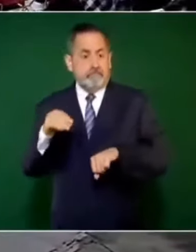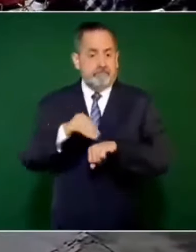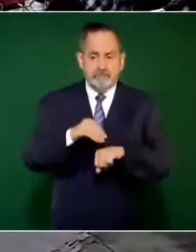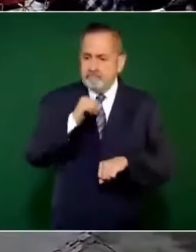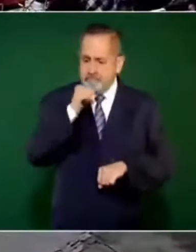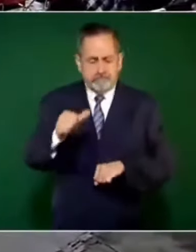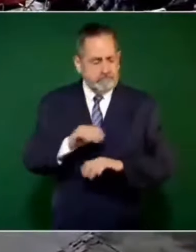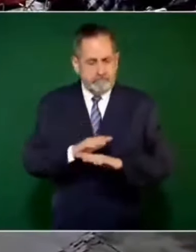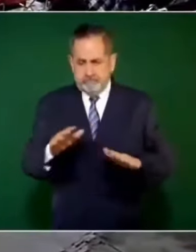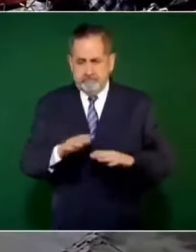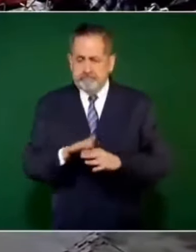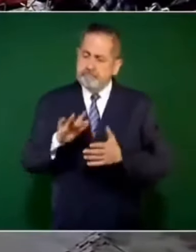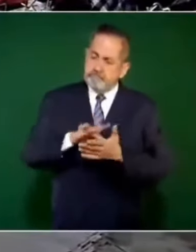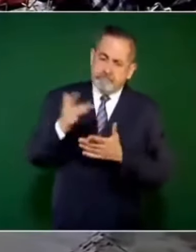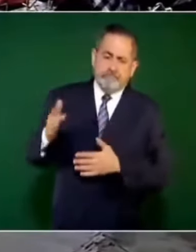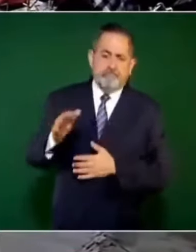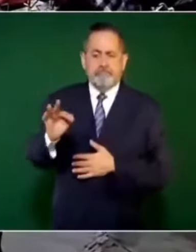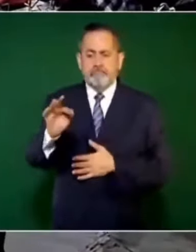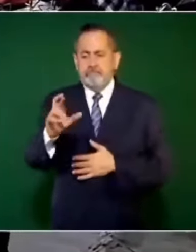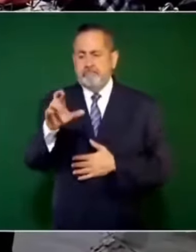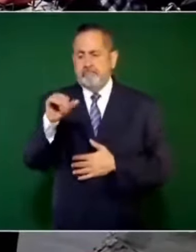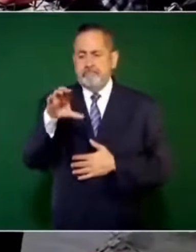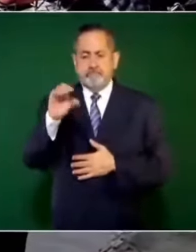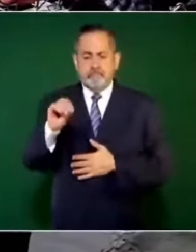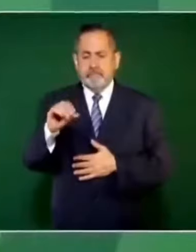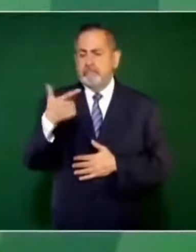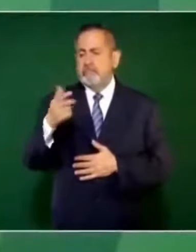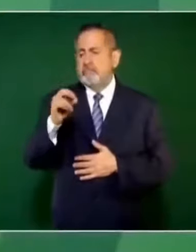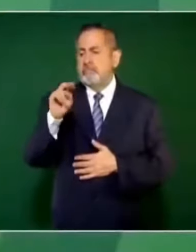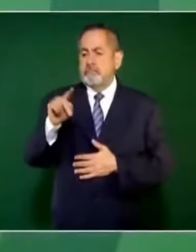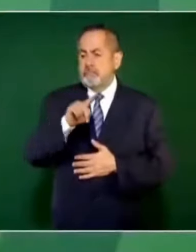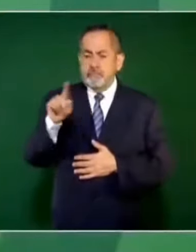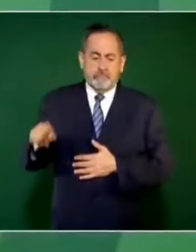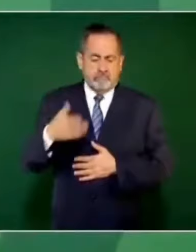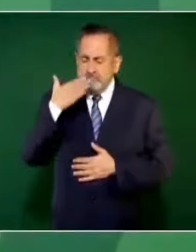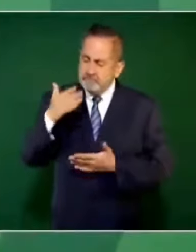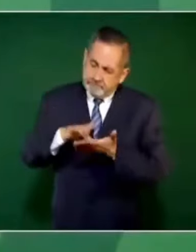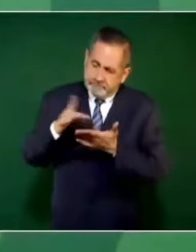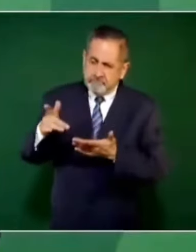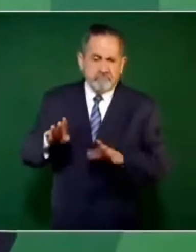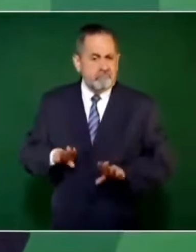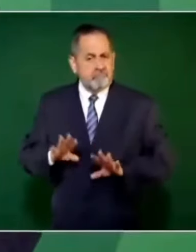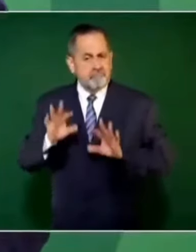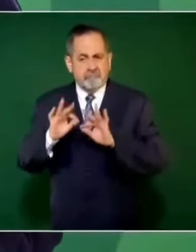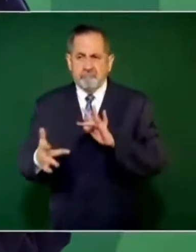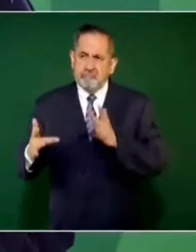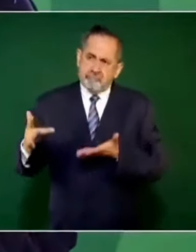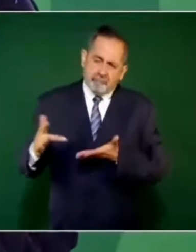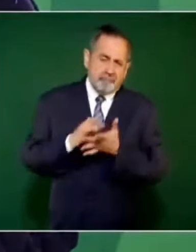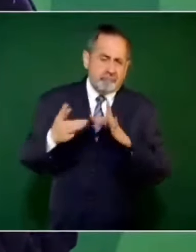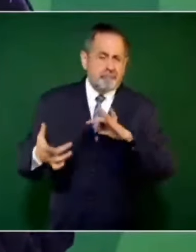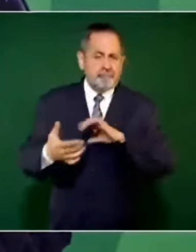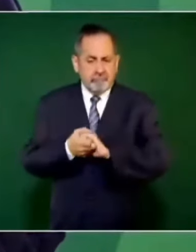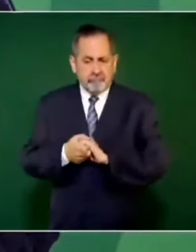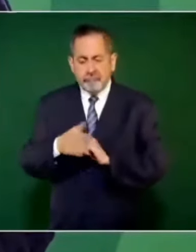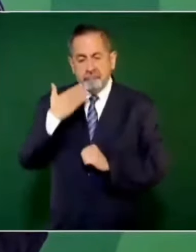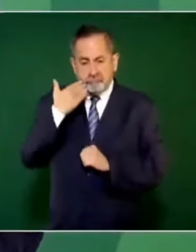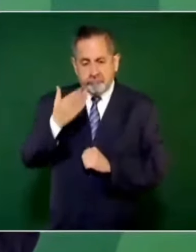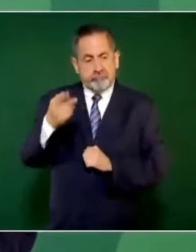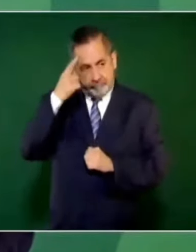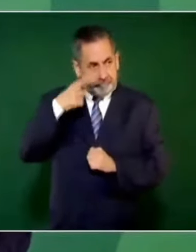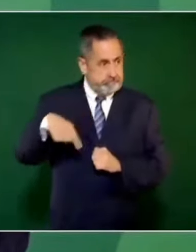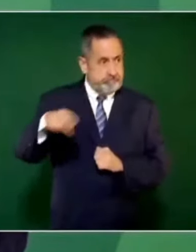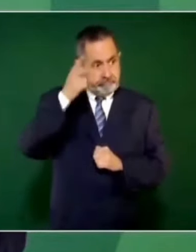Francisco González de Maseca por esta actitud solidaria y a